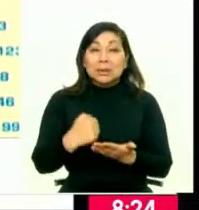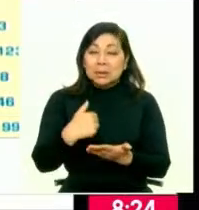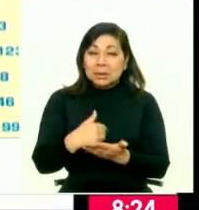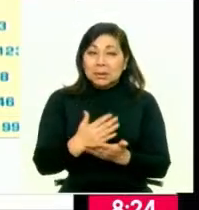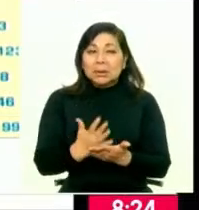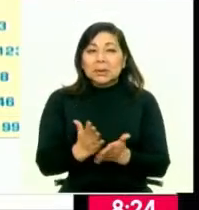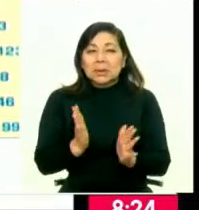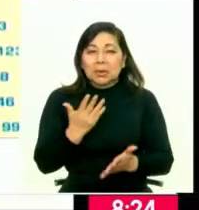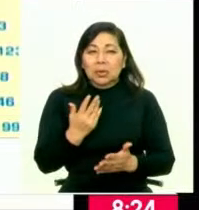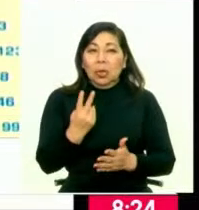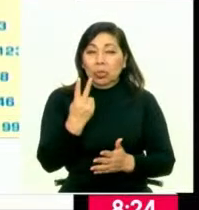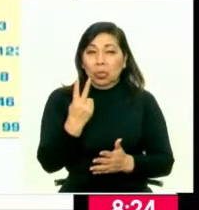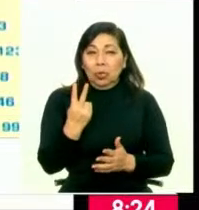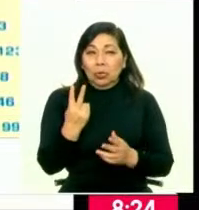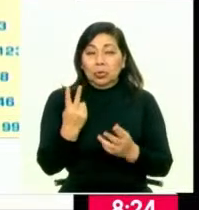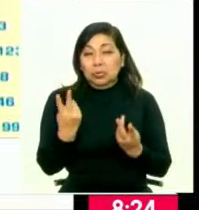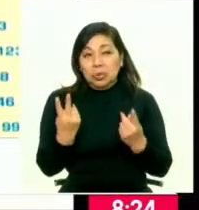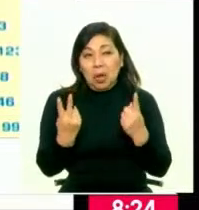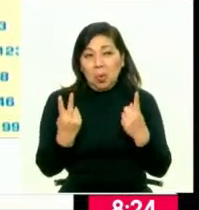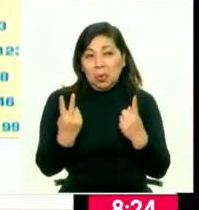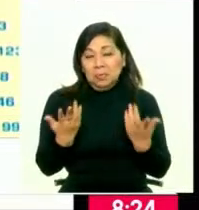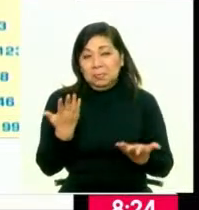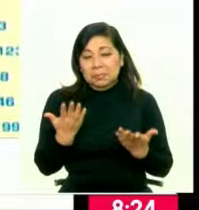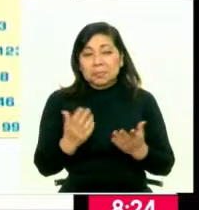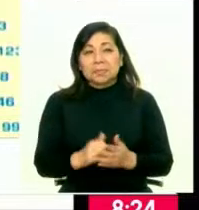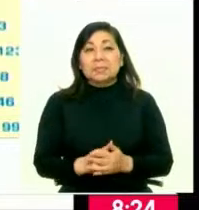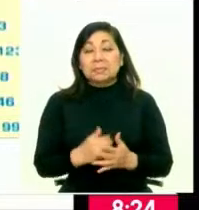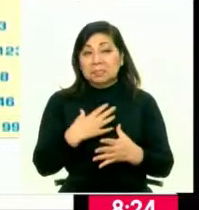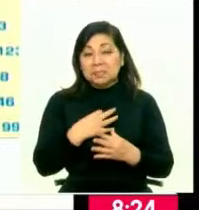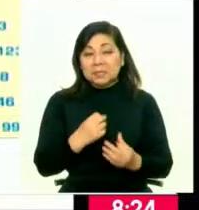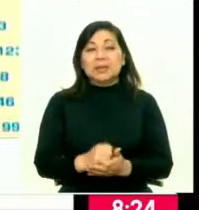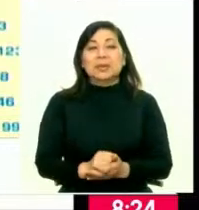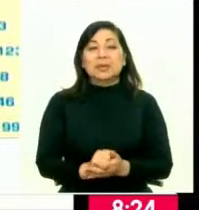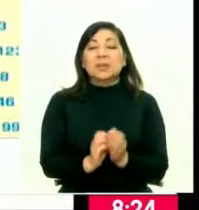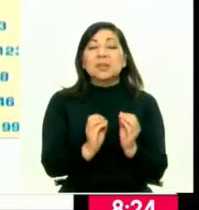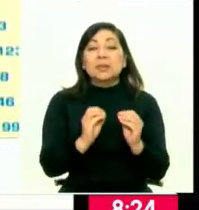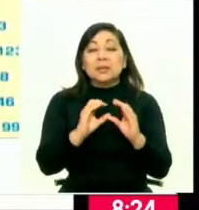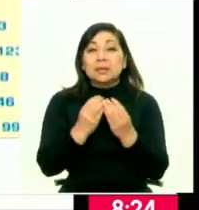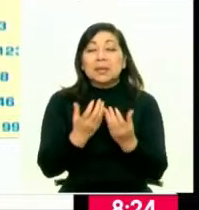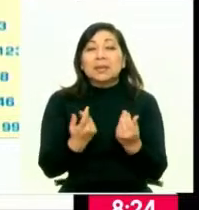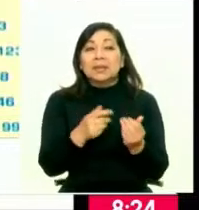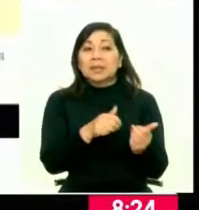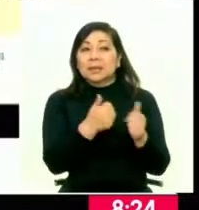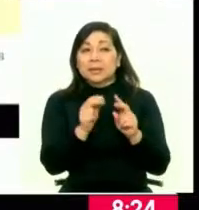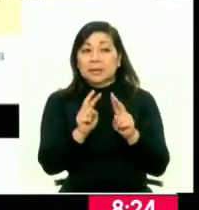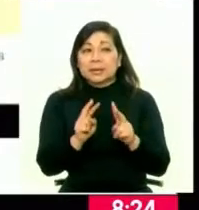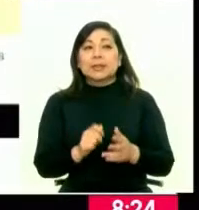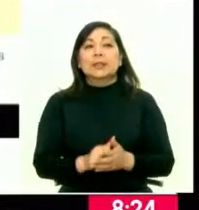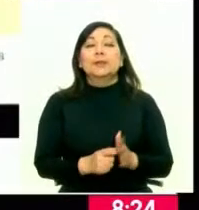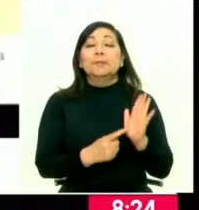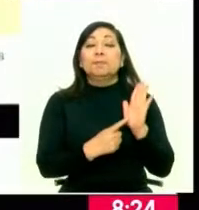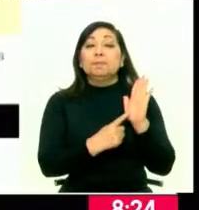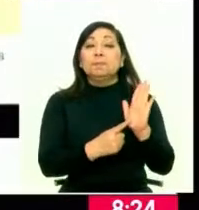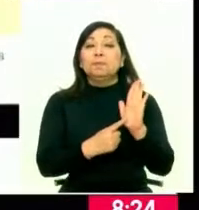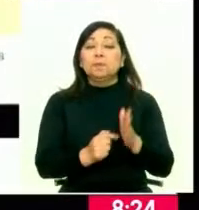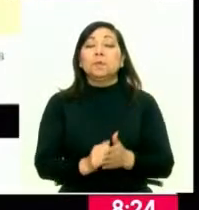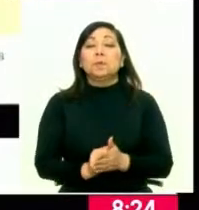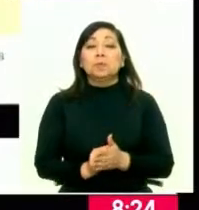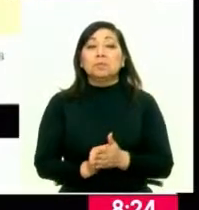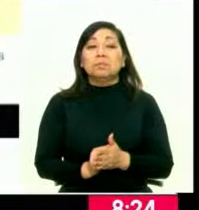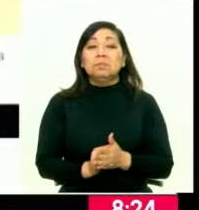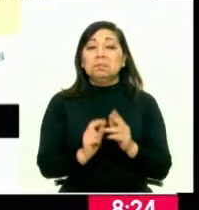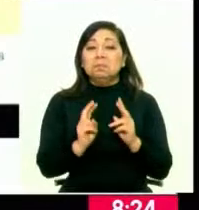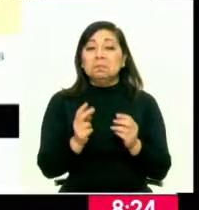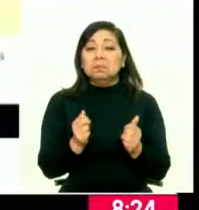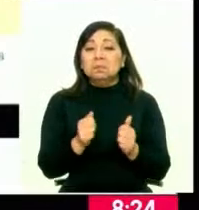casi de 2 a 1, ¿no? Exactamente. Interesante también la distribución de la población. Y tenemos otro cuadro más que queremos mostrar, que este